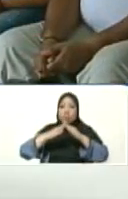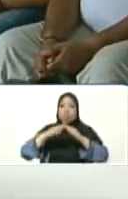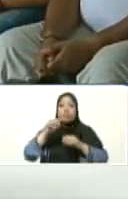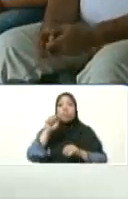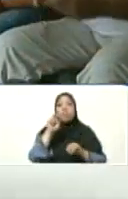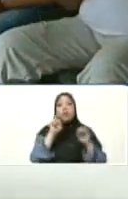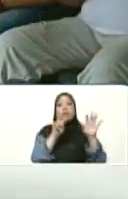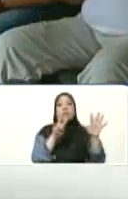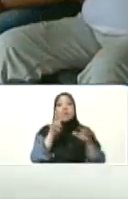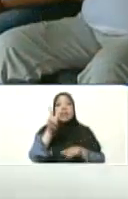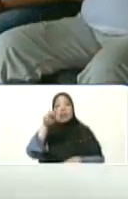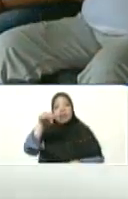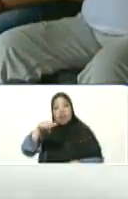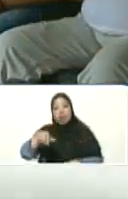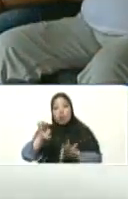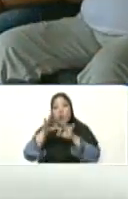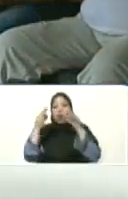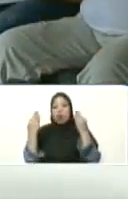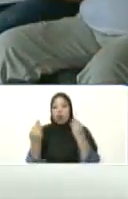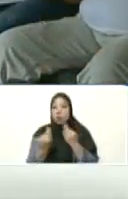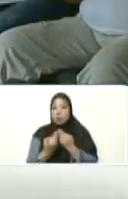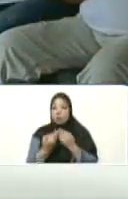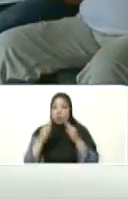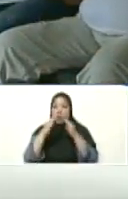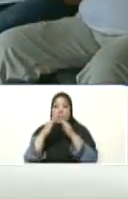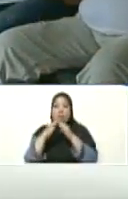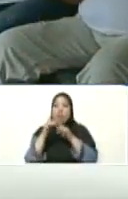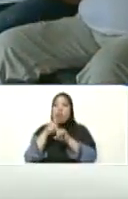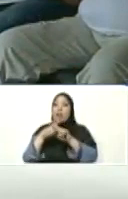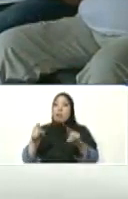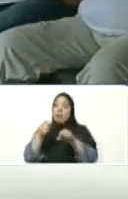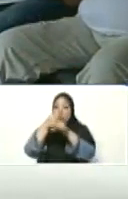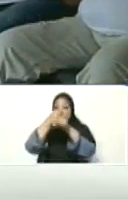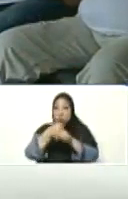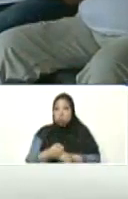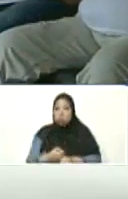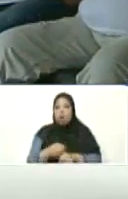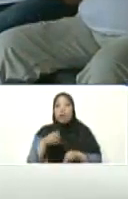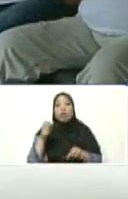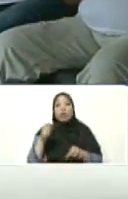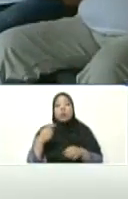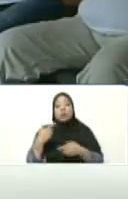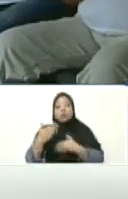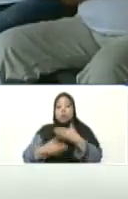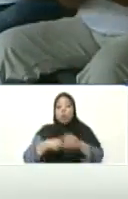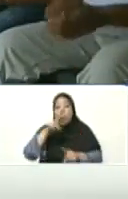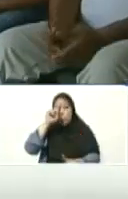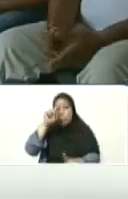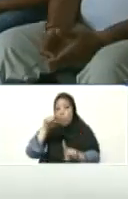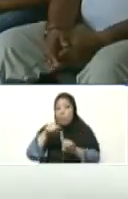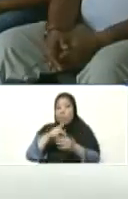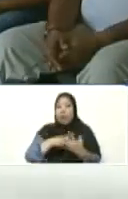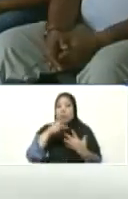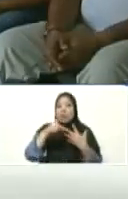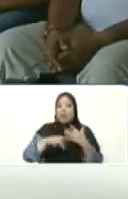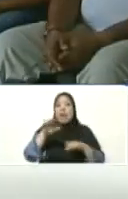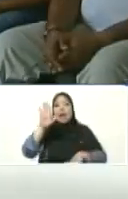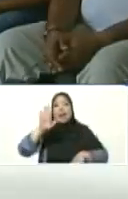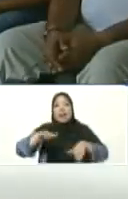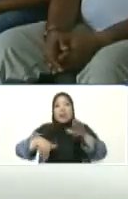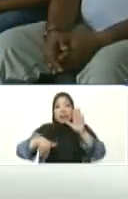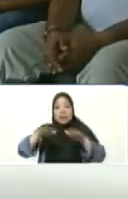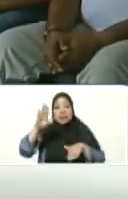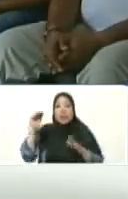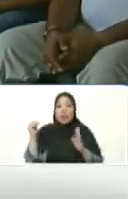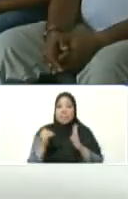72 el día de hoy en este urbanismo, pero que estamos en ejecución una meta plan que supera las 15 mil en el estado